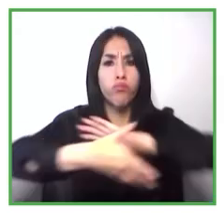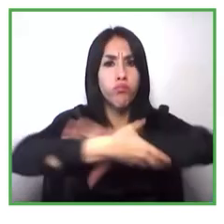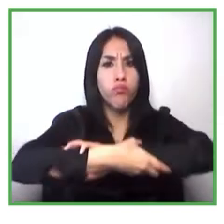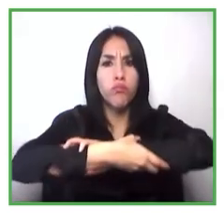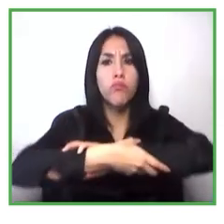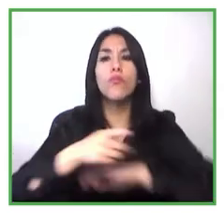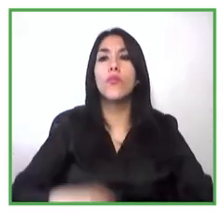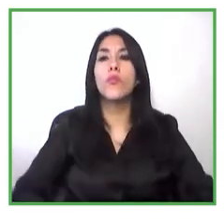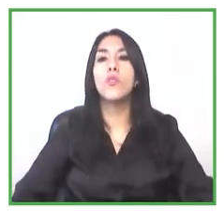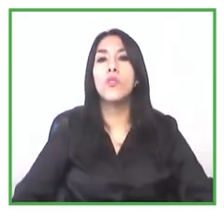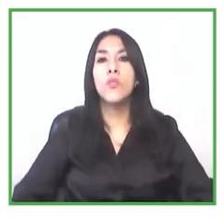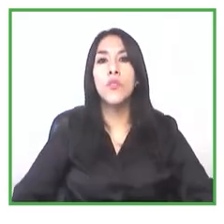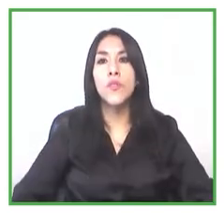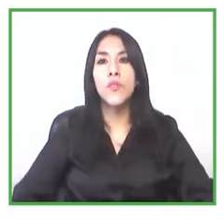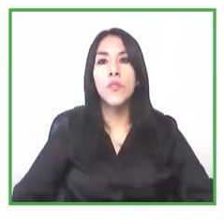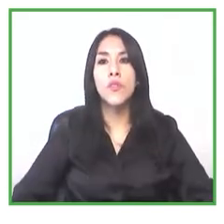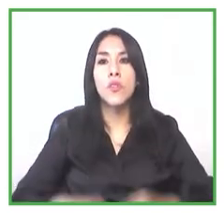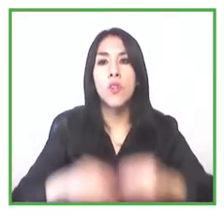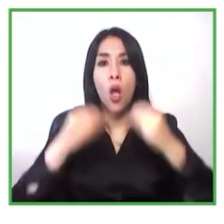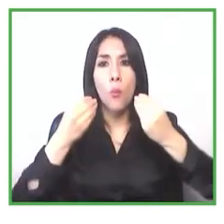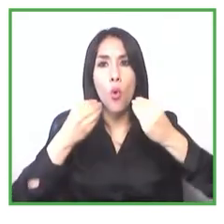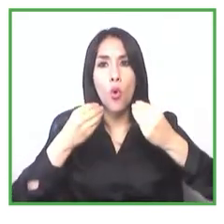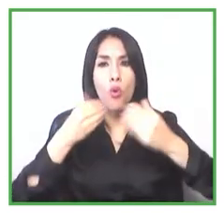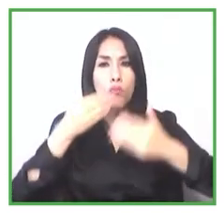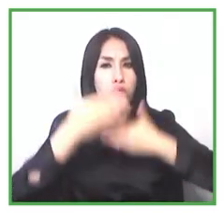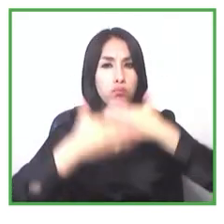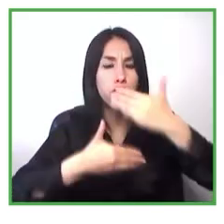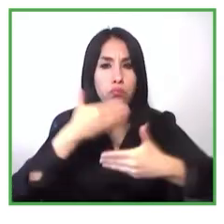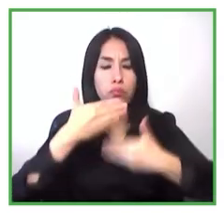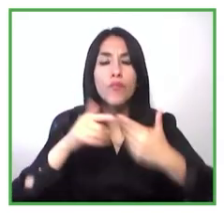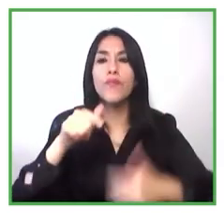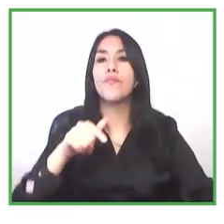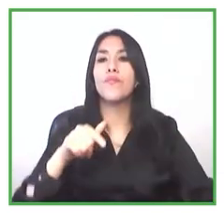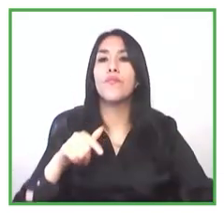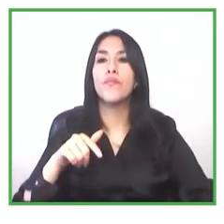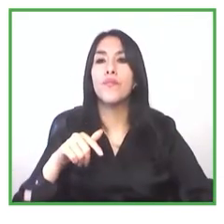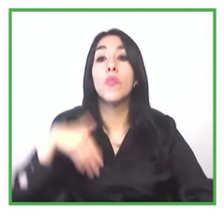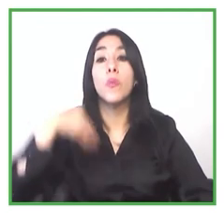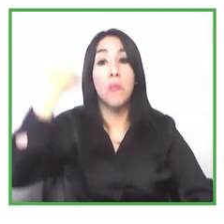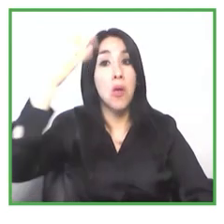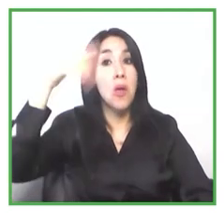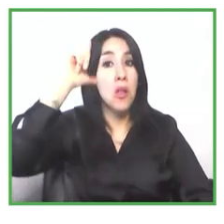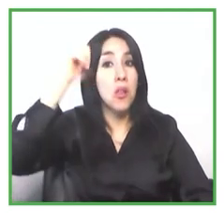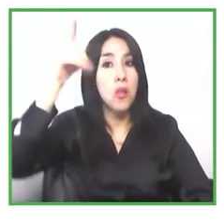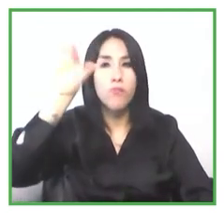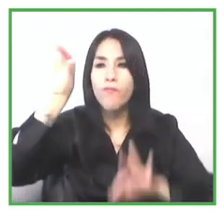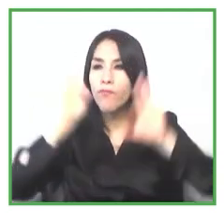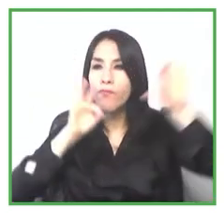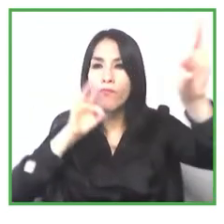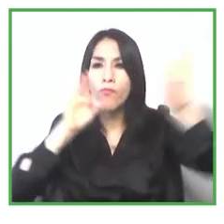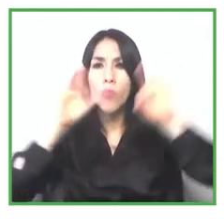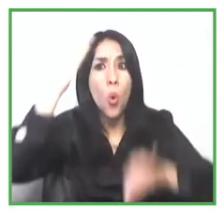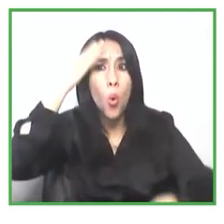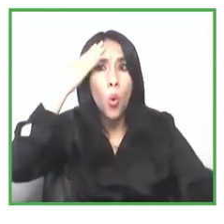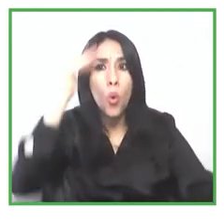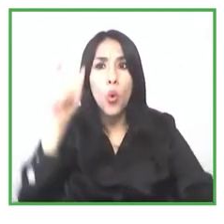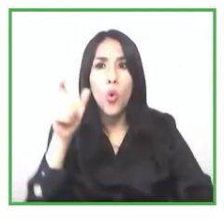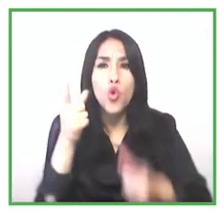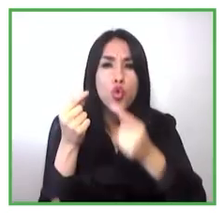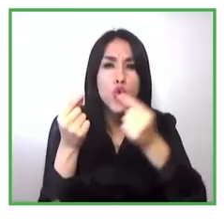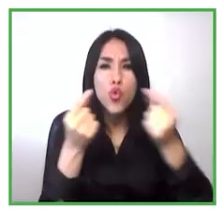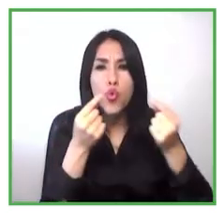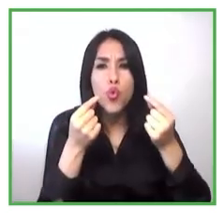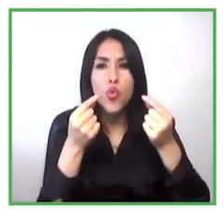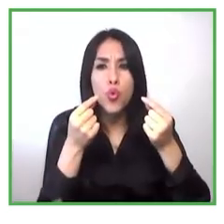garantizar la plena identificación de emprendedores hacer uso de redes de contactos con entidades del gobierno